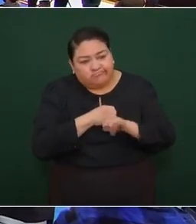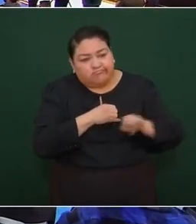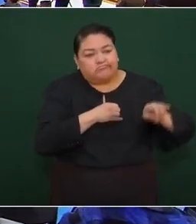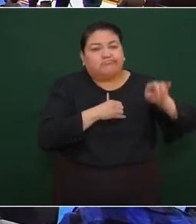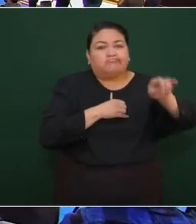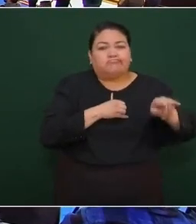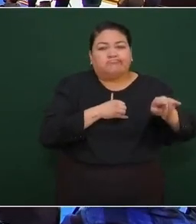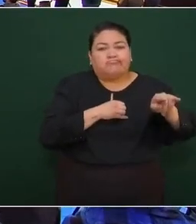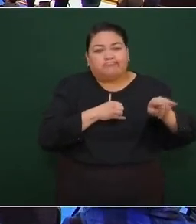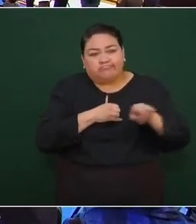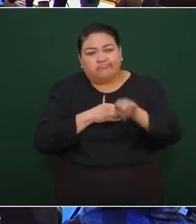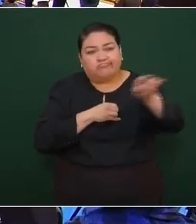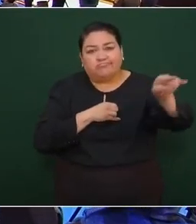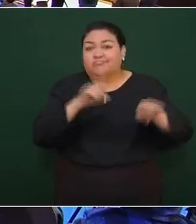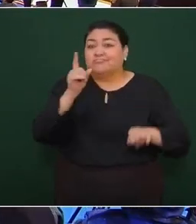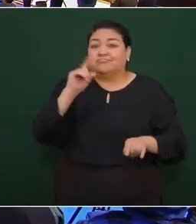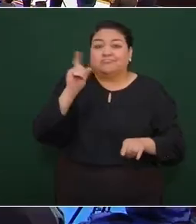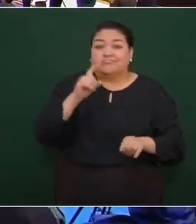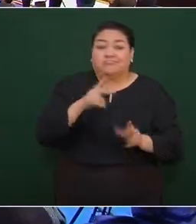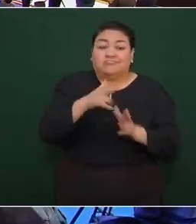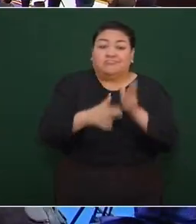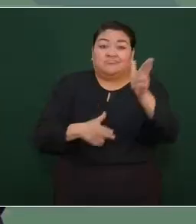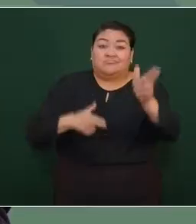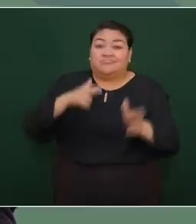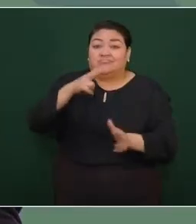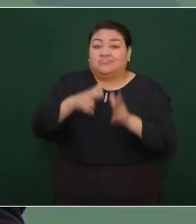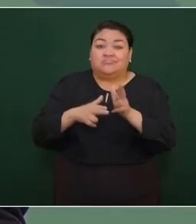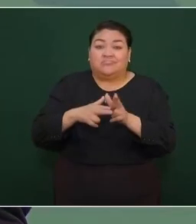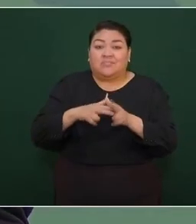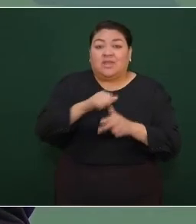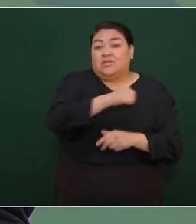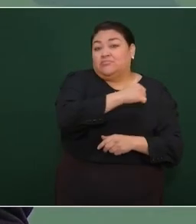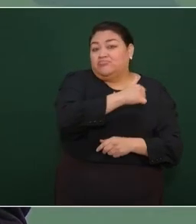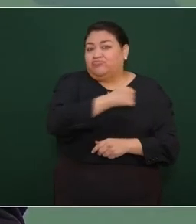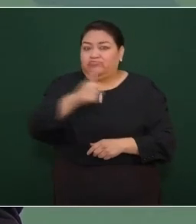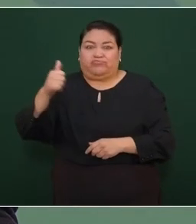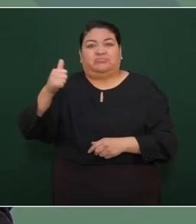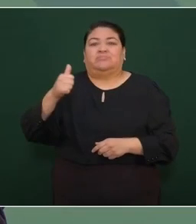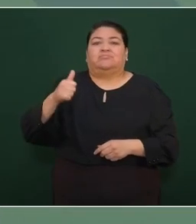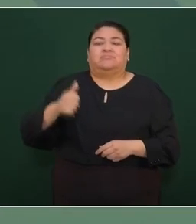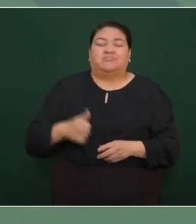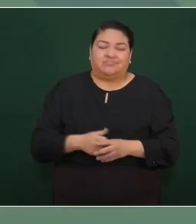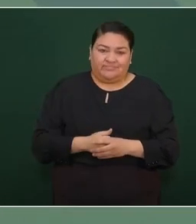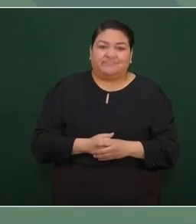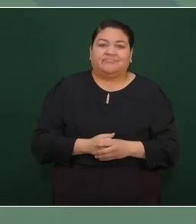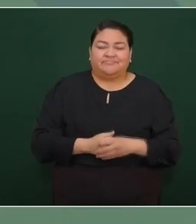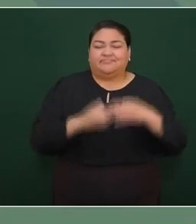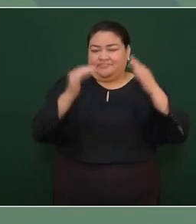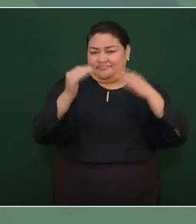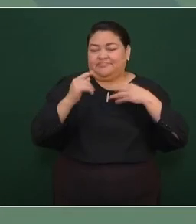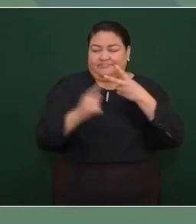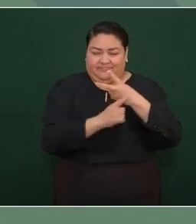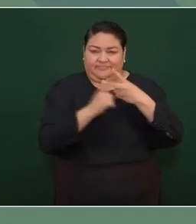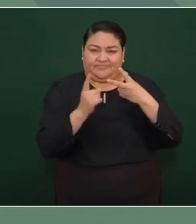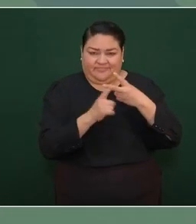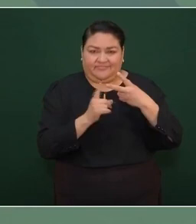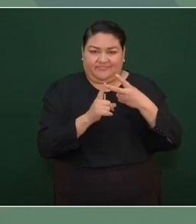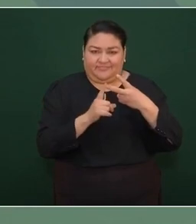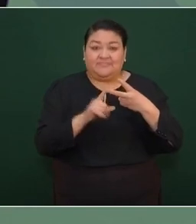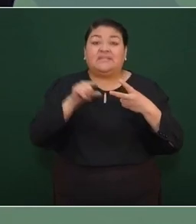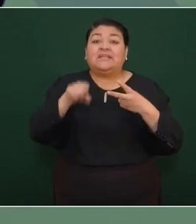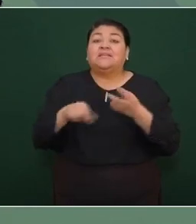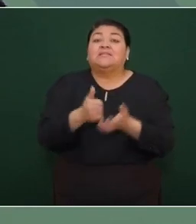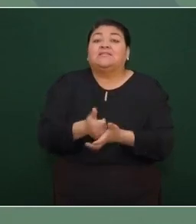es más constante la velocidad segundo se